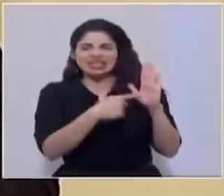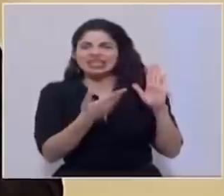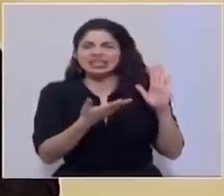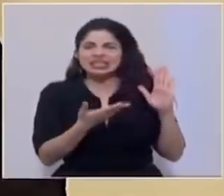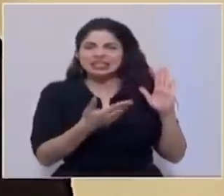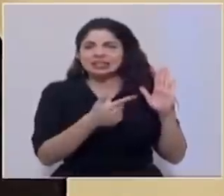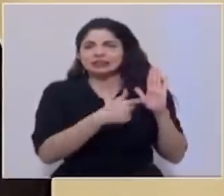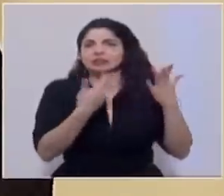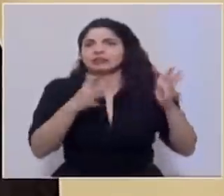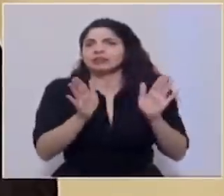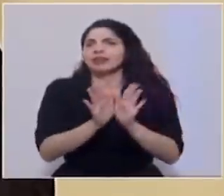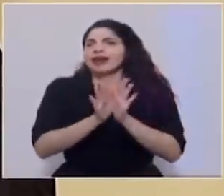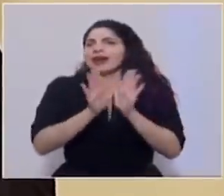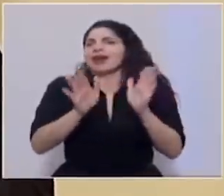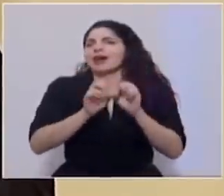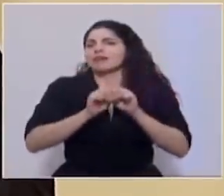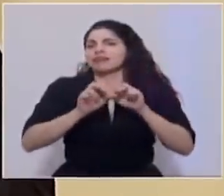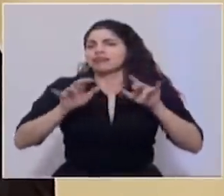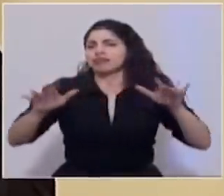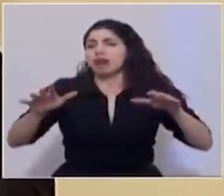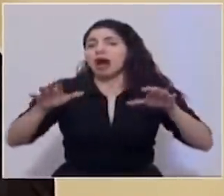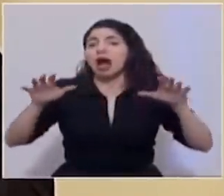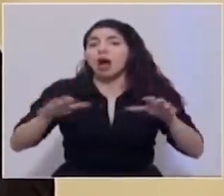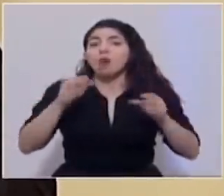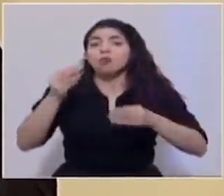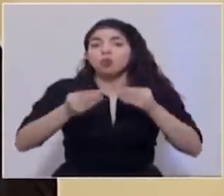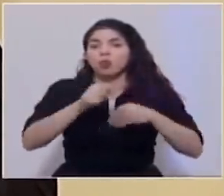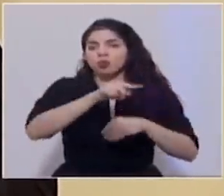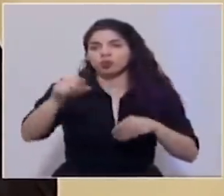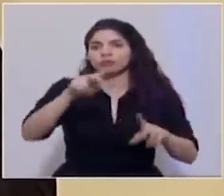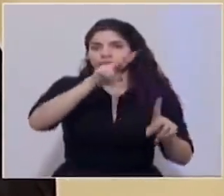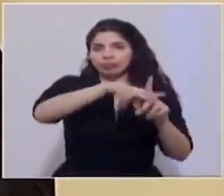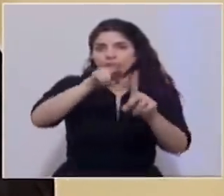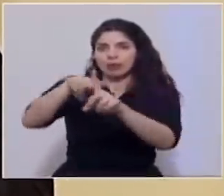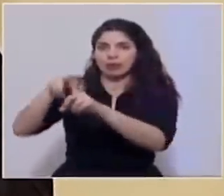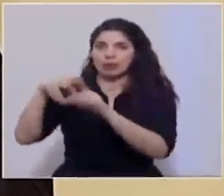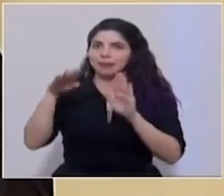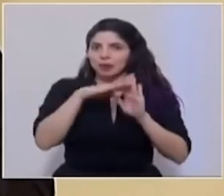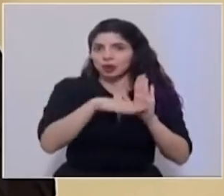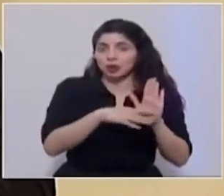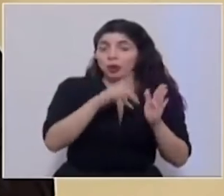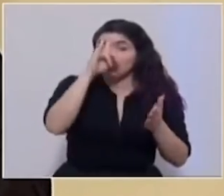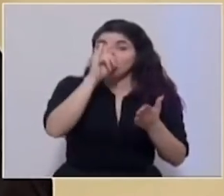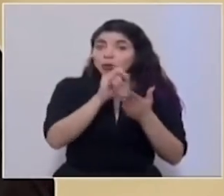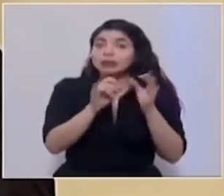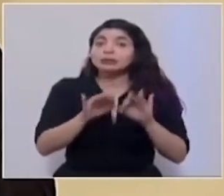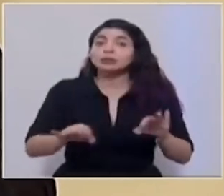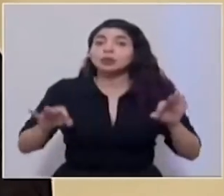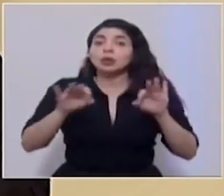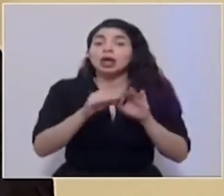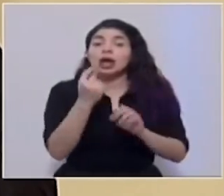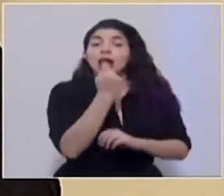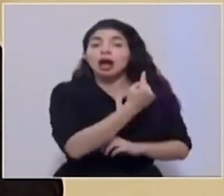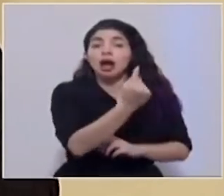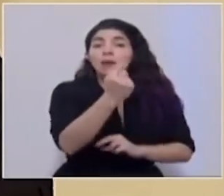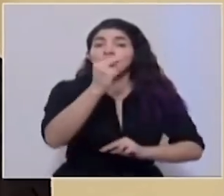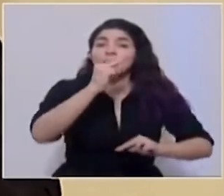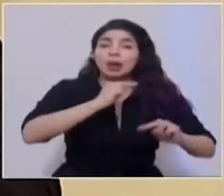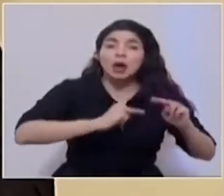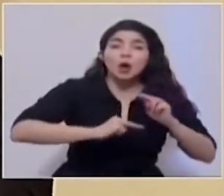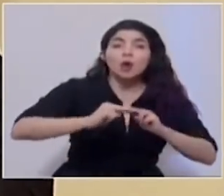generalizado en la mayor parte de las actividades productivas. De ahí la importancia de que los negocios, los establecimientos,